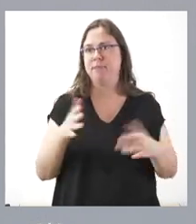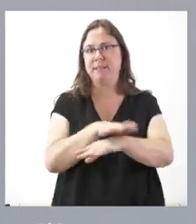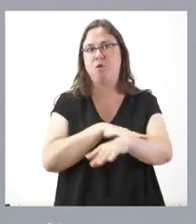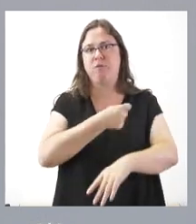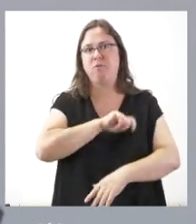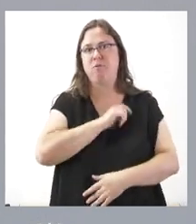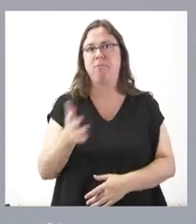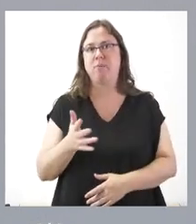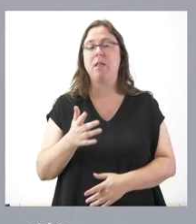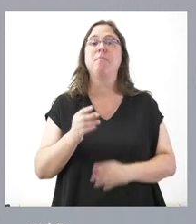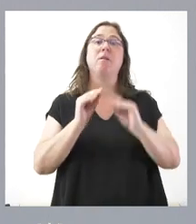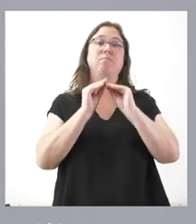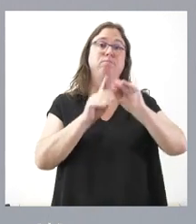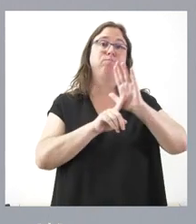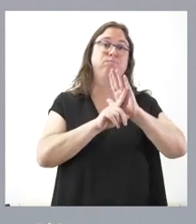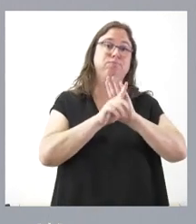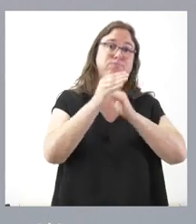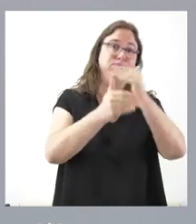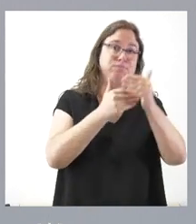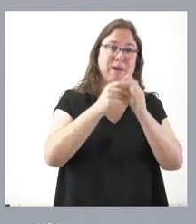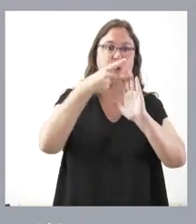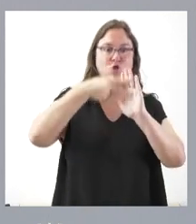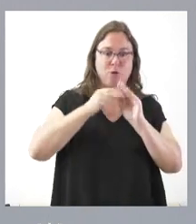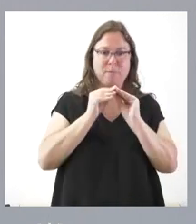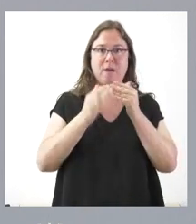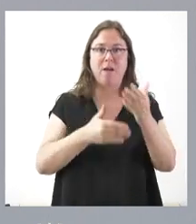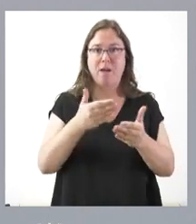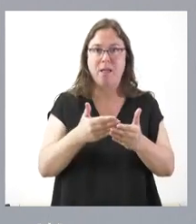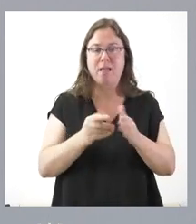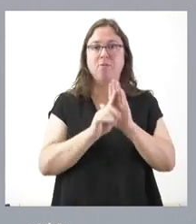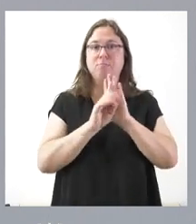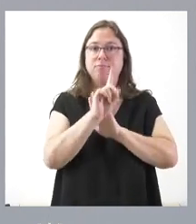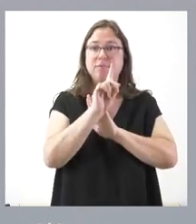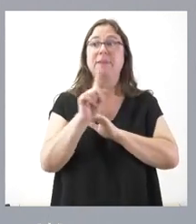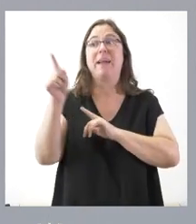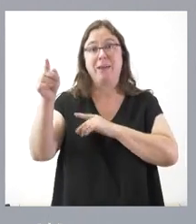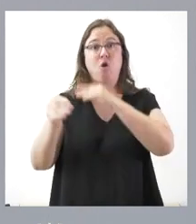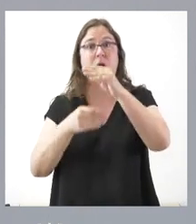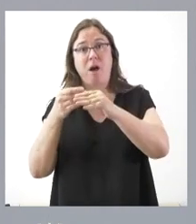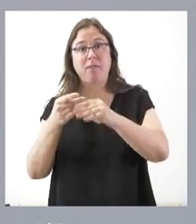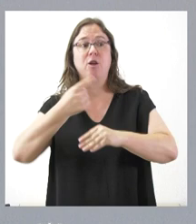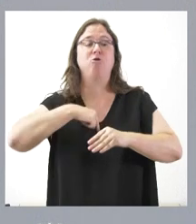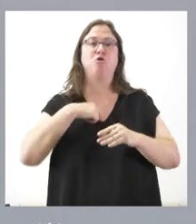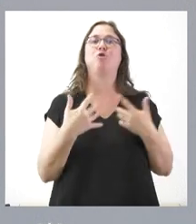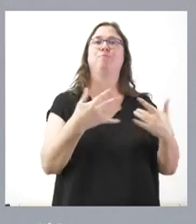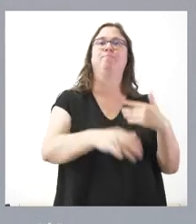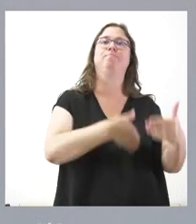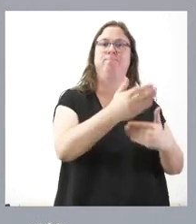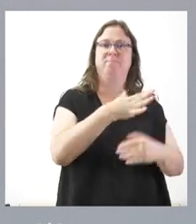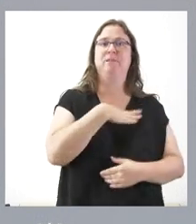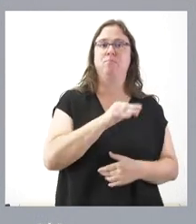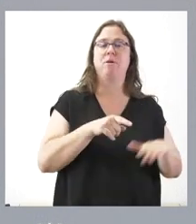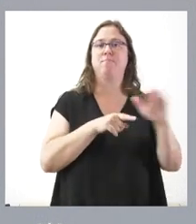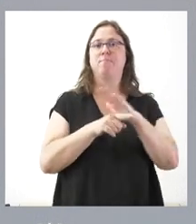España en desarrollar toda la normativa que tiene que desarrollar de manera que nosotros podamos agilizar la